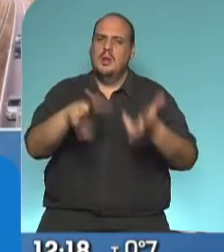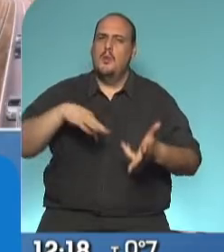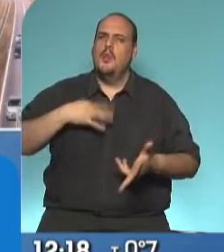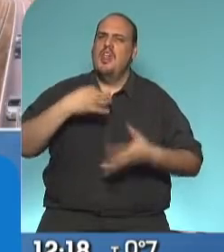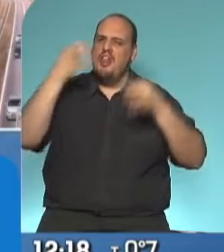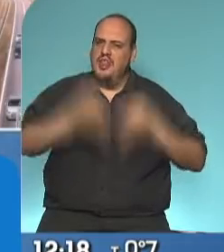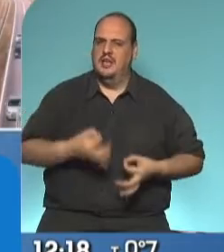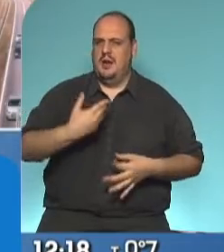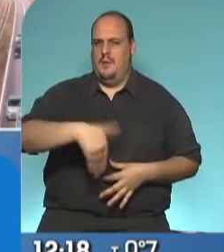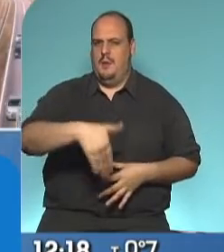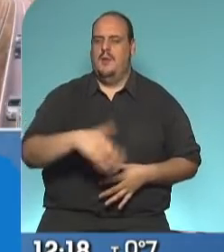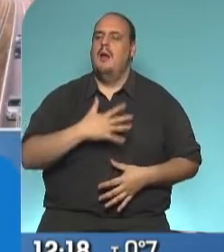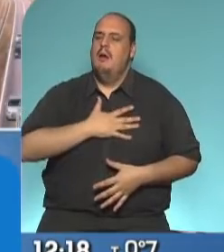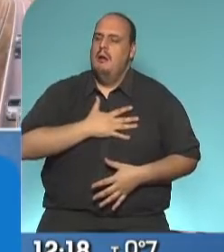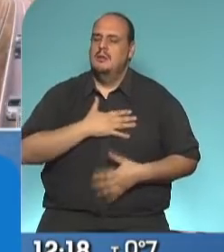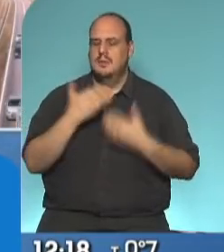Muchísimas gracias de todo corazón.